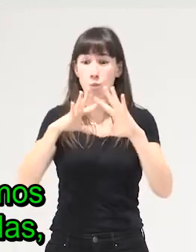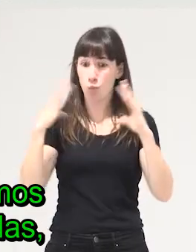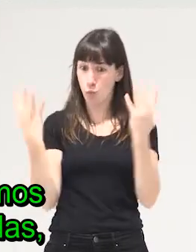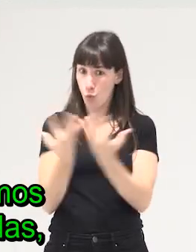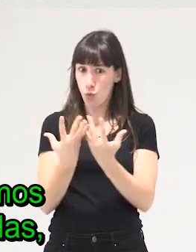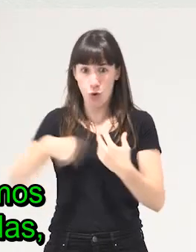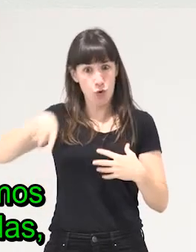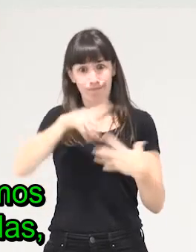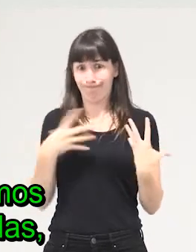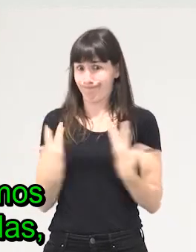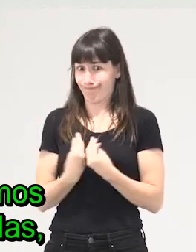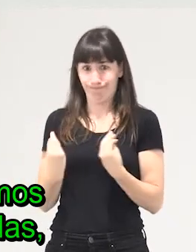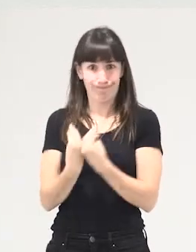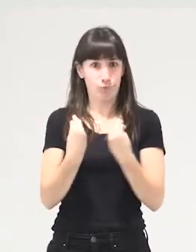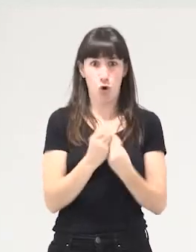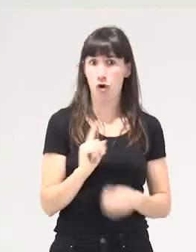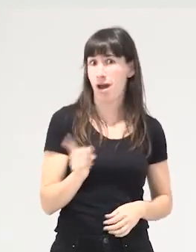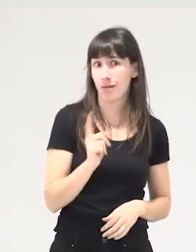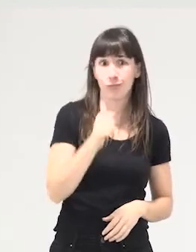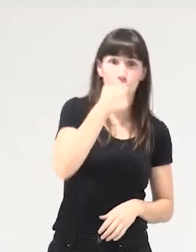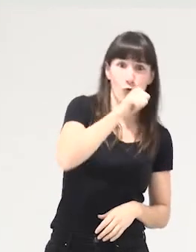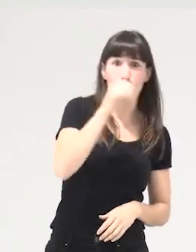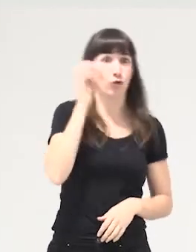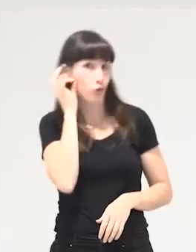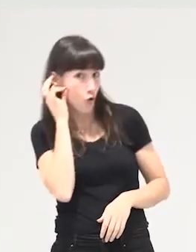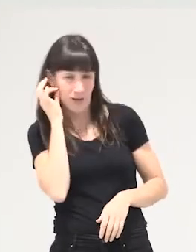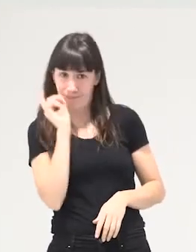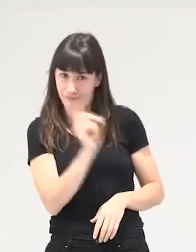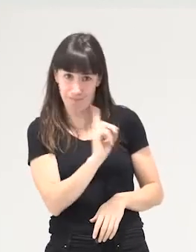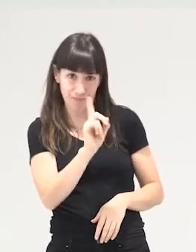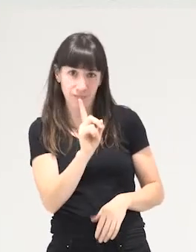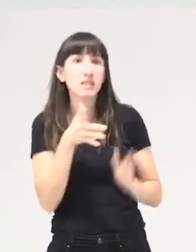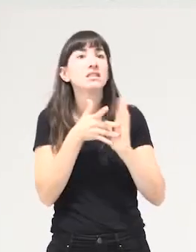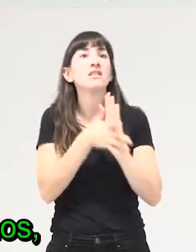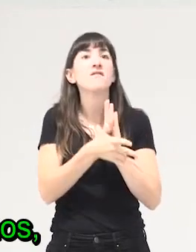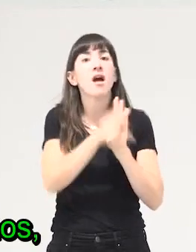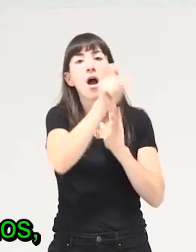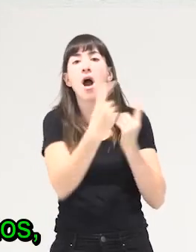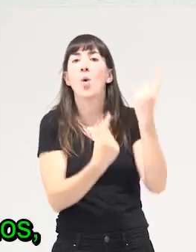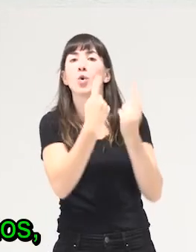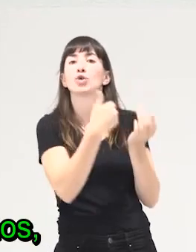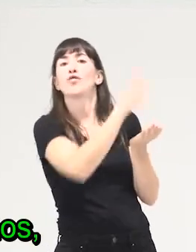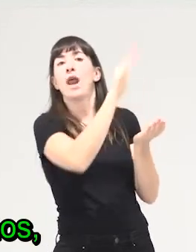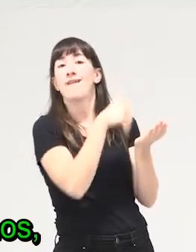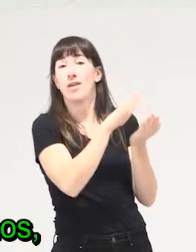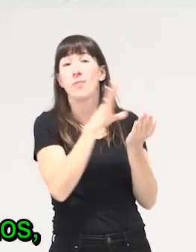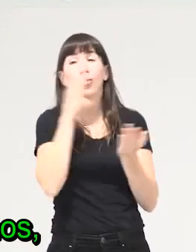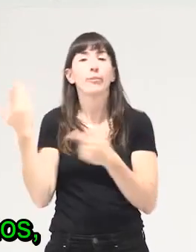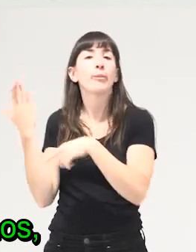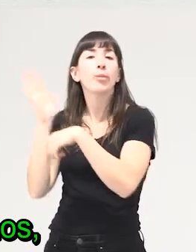todos y mucho menos todas y que entonces la solución no es expulsar a quien sobra que es lo que nos proponen